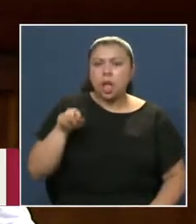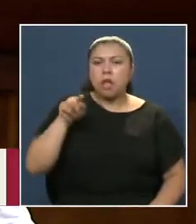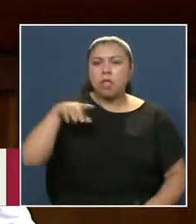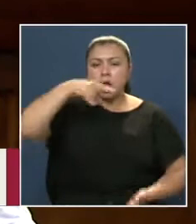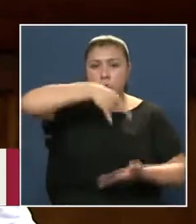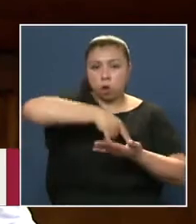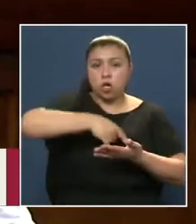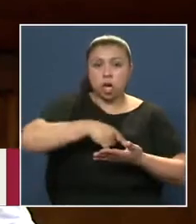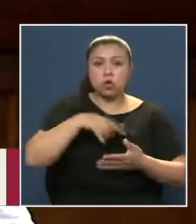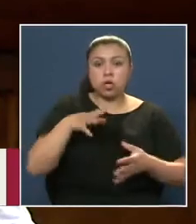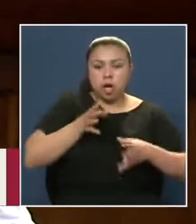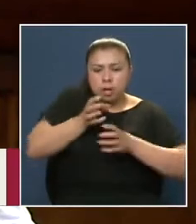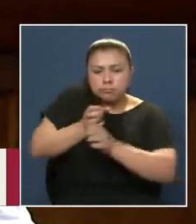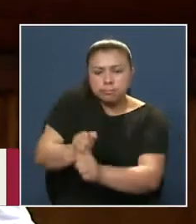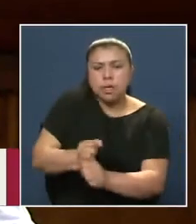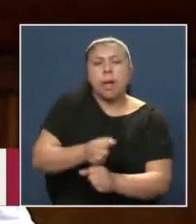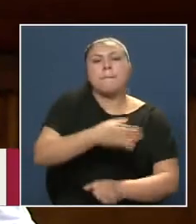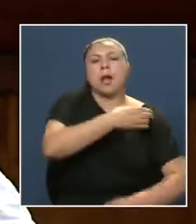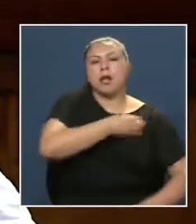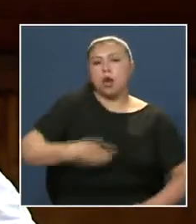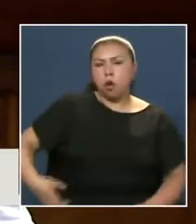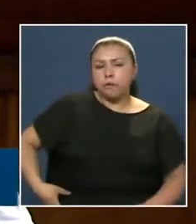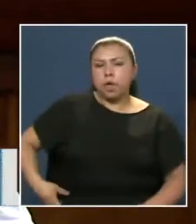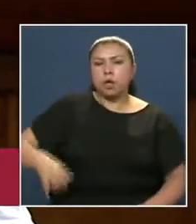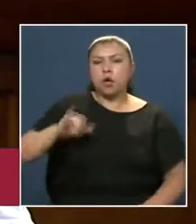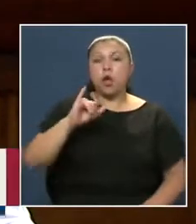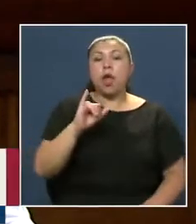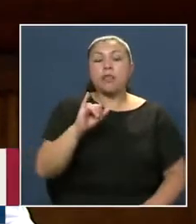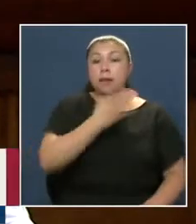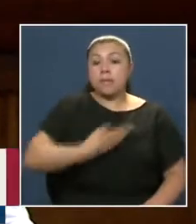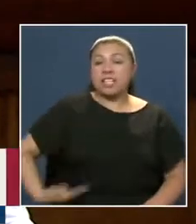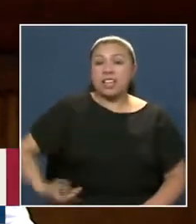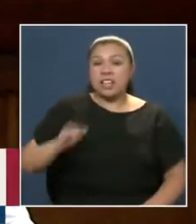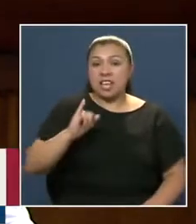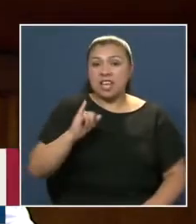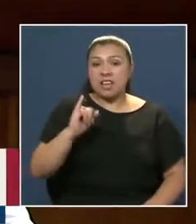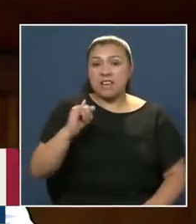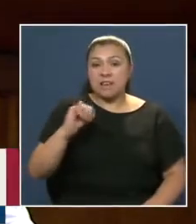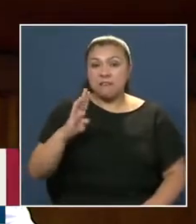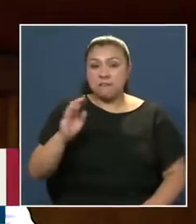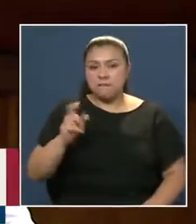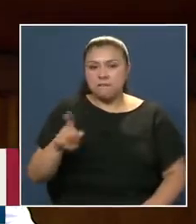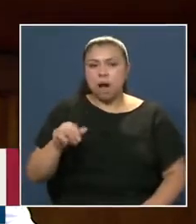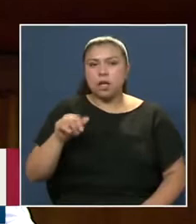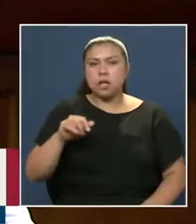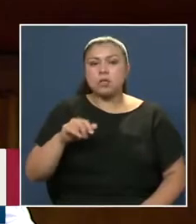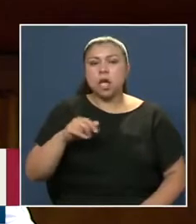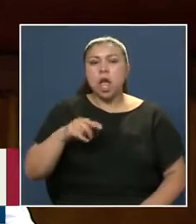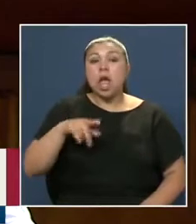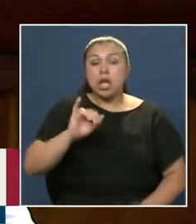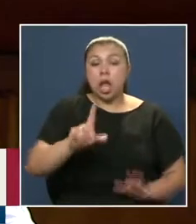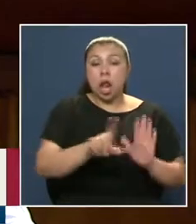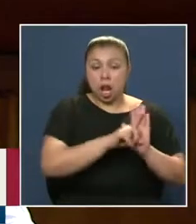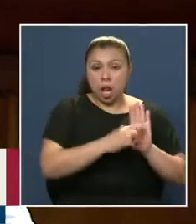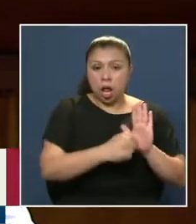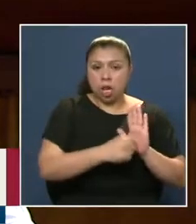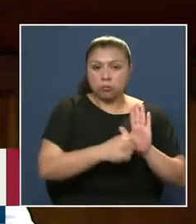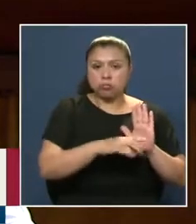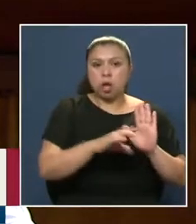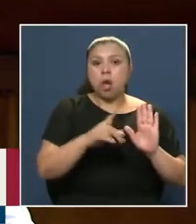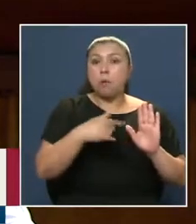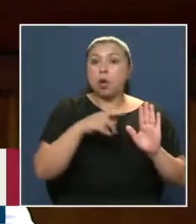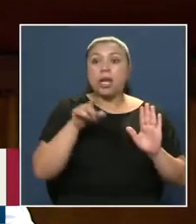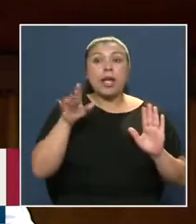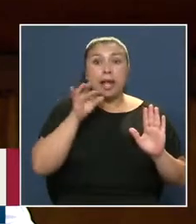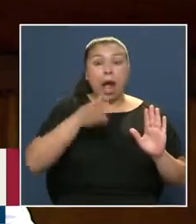congreso Hicieron presión Para que el gobierno Ibañez del Campo Lograra La derogación De esa ley Que claramente Era inconstitucional